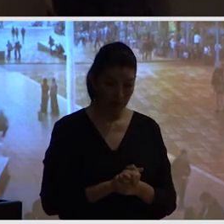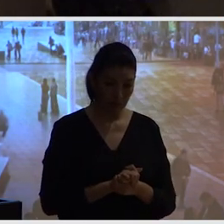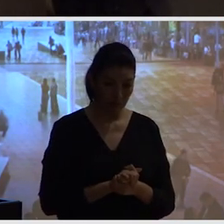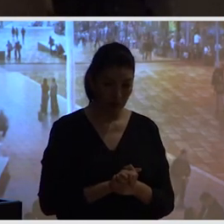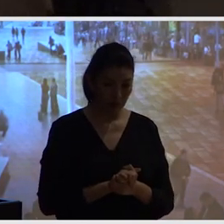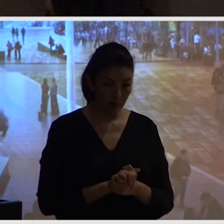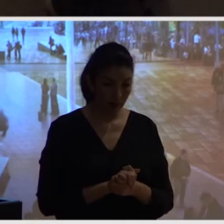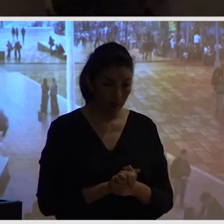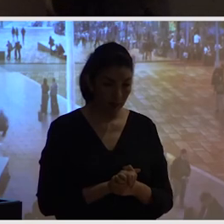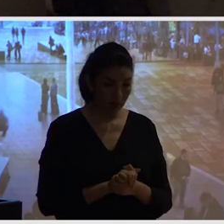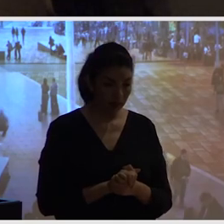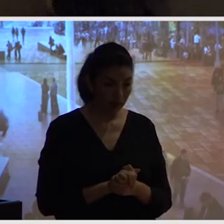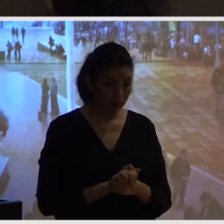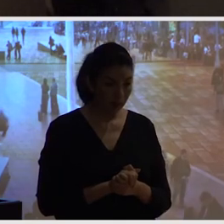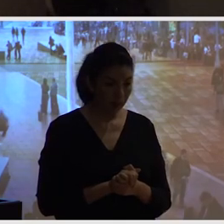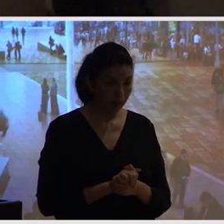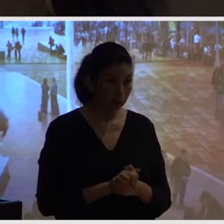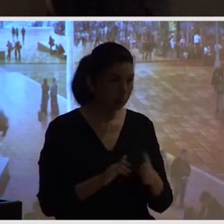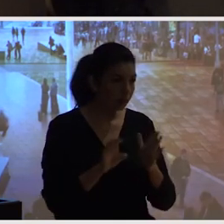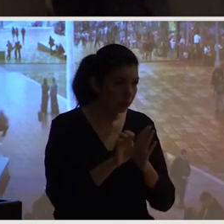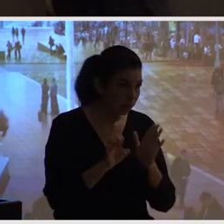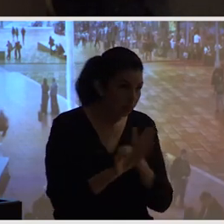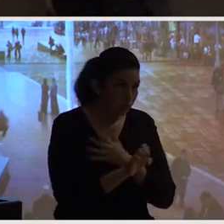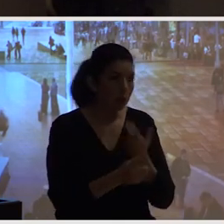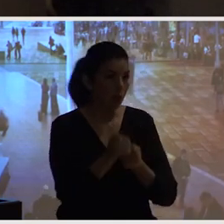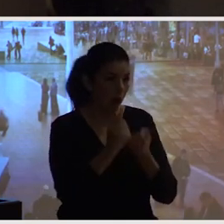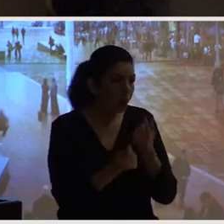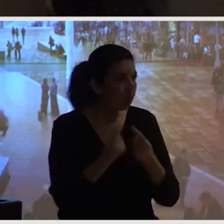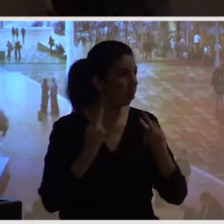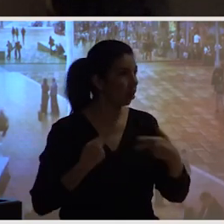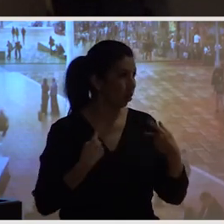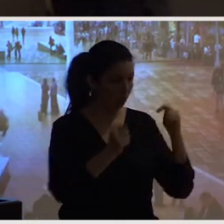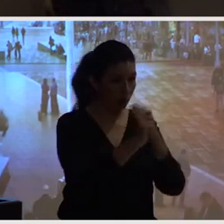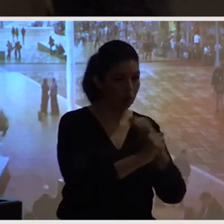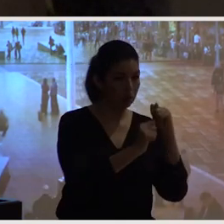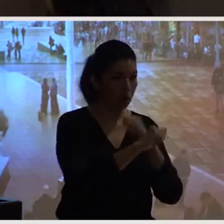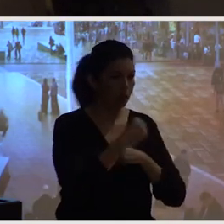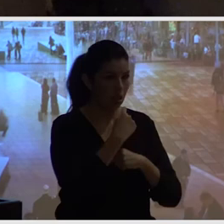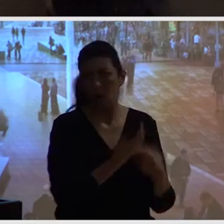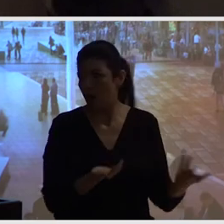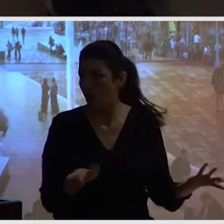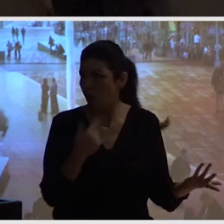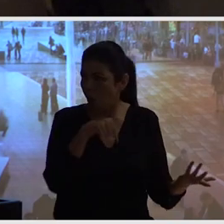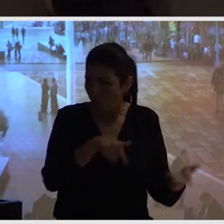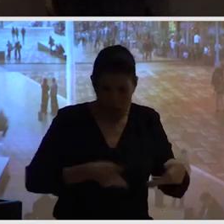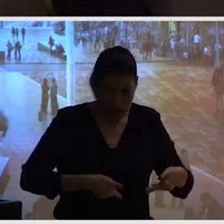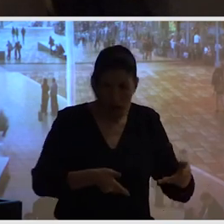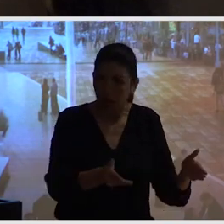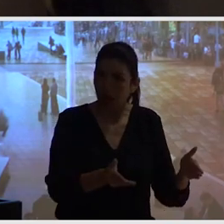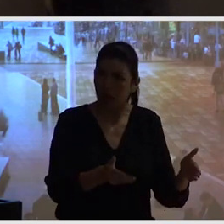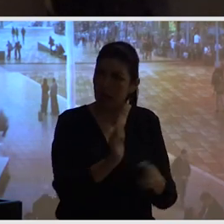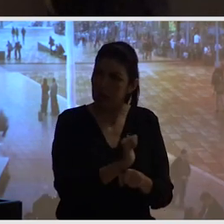que se pueden ver como oye no me vas a afectar porque no van a pasar carros cómo enfrentas del proyecto la